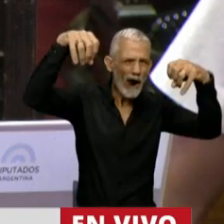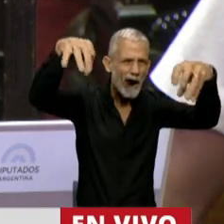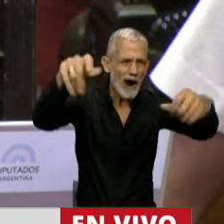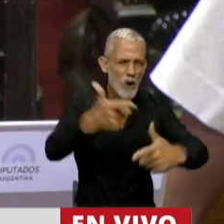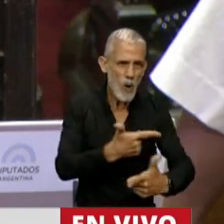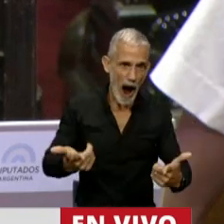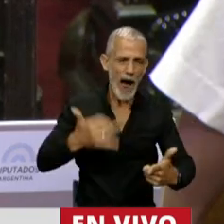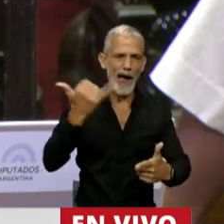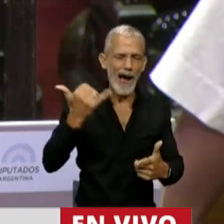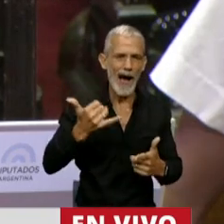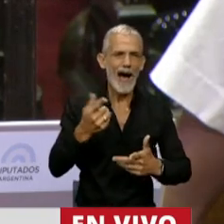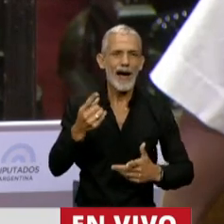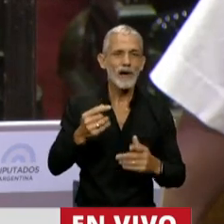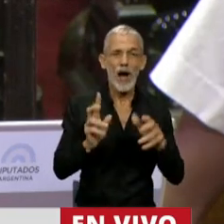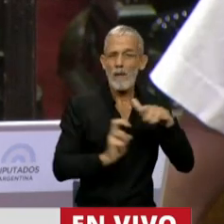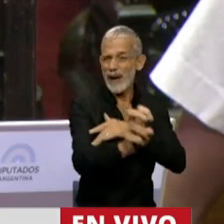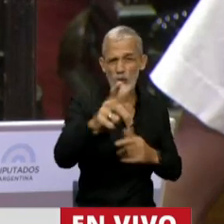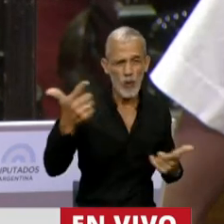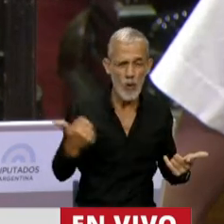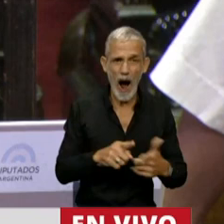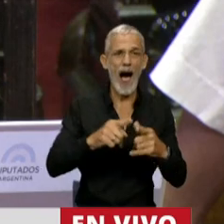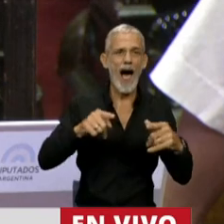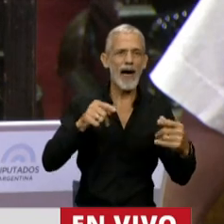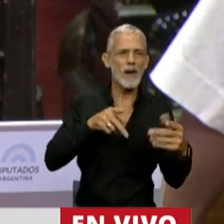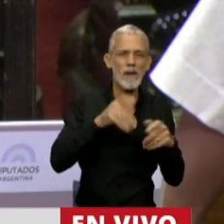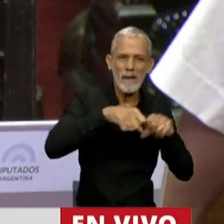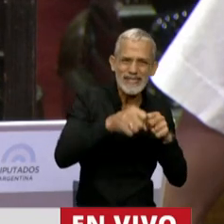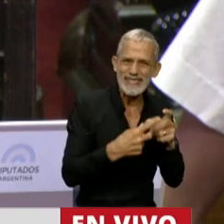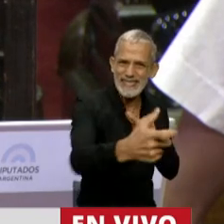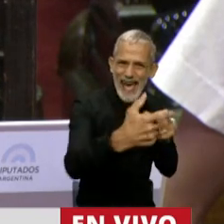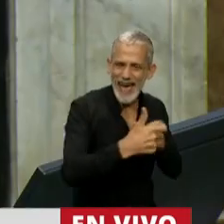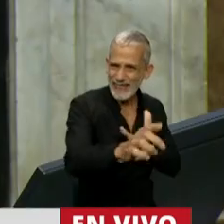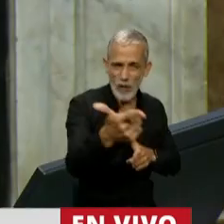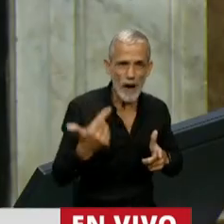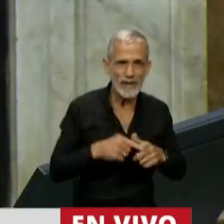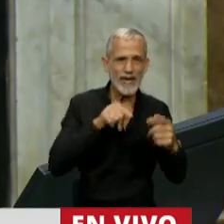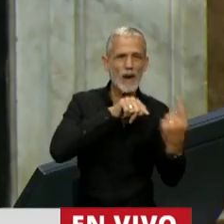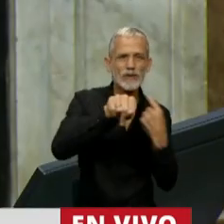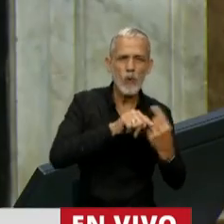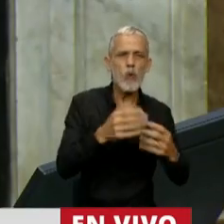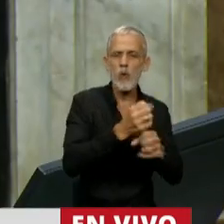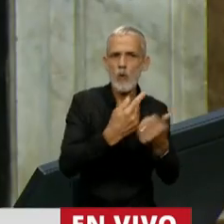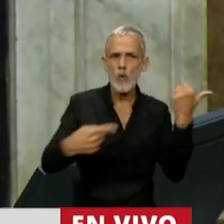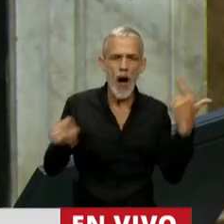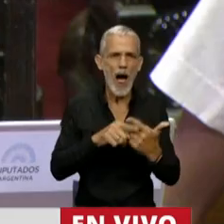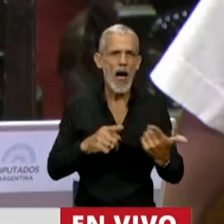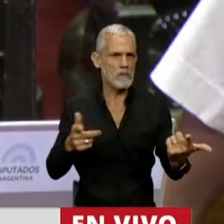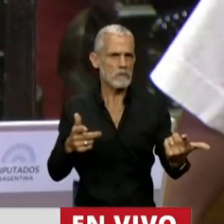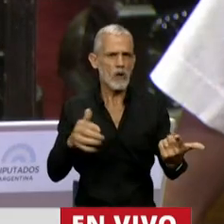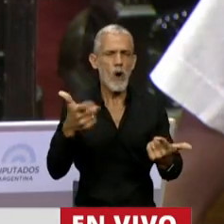era una ciudad donde no había ni metrobús, ni misisenda, ni obras, ni transporte público. No había